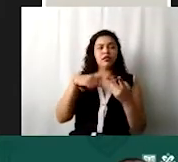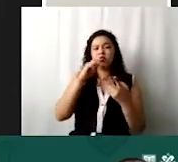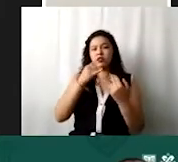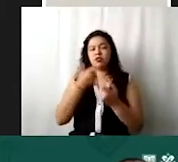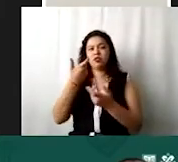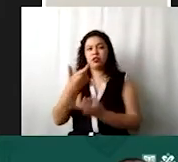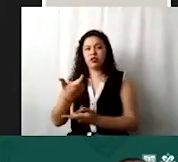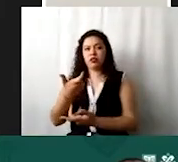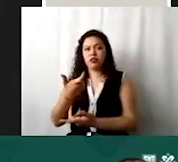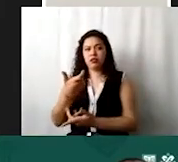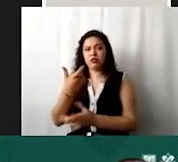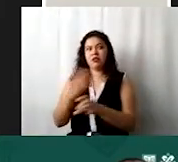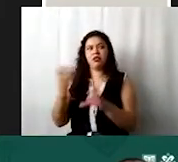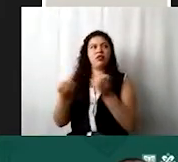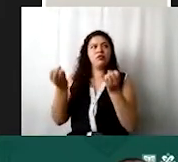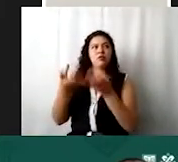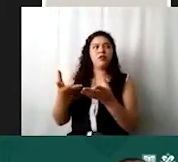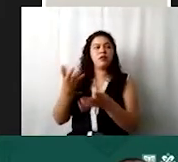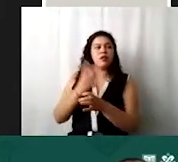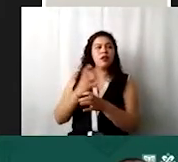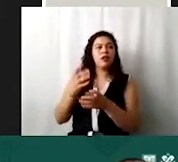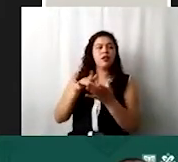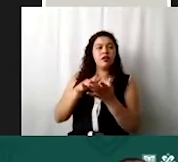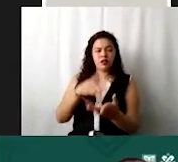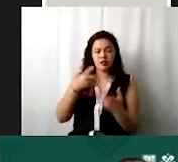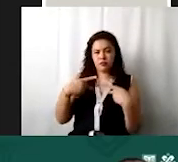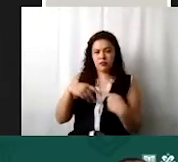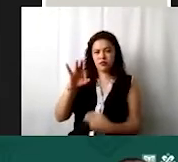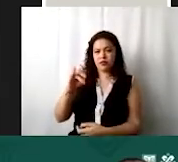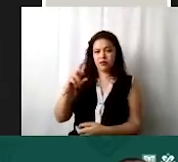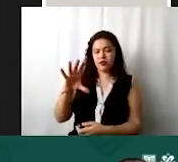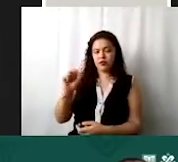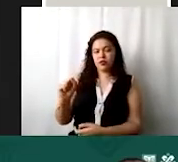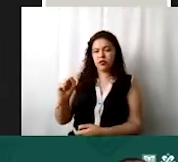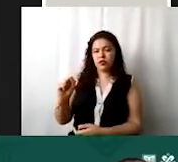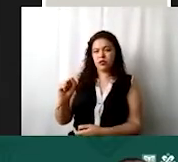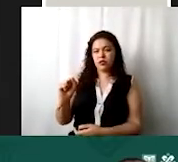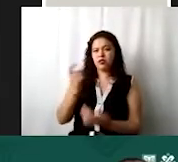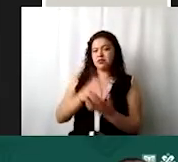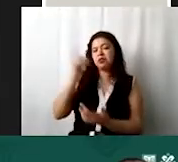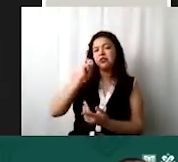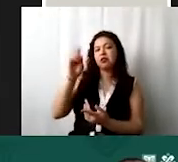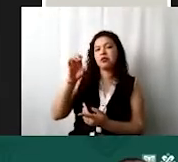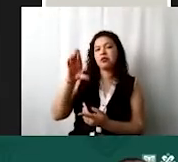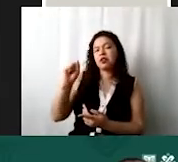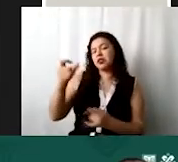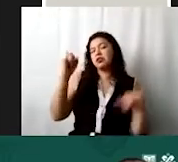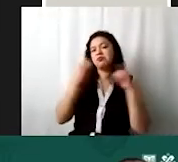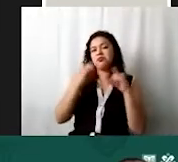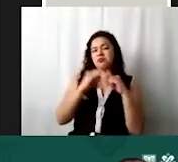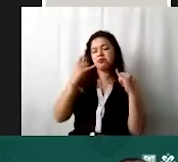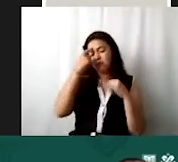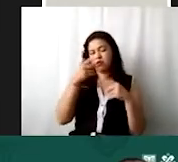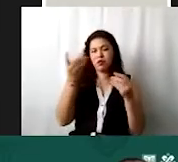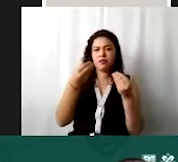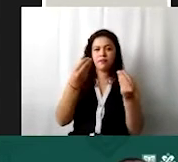en especie. En el caso de apoyos en efectivo en personas físicas, pues obviamente solo pueden ser becas. Por ejemplo, las instituciones que se dedican a